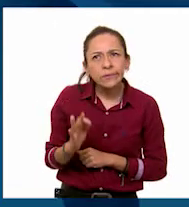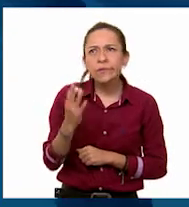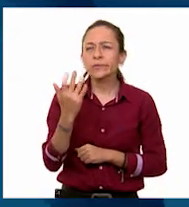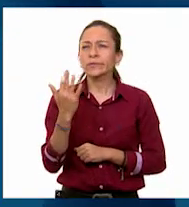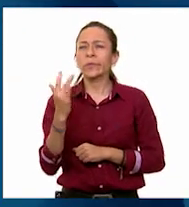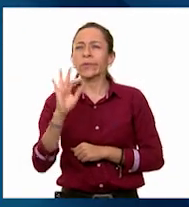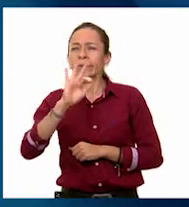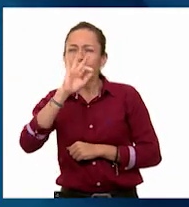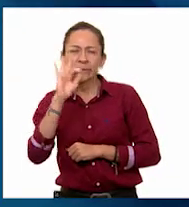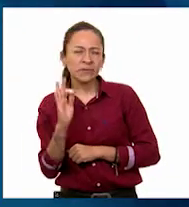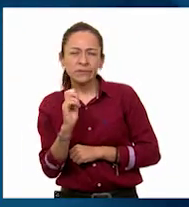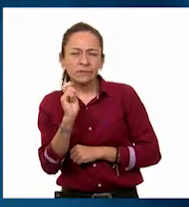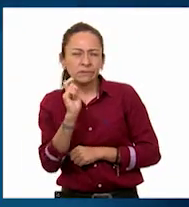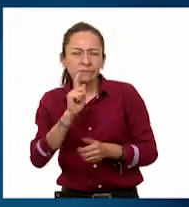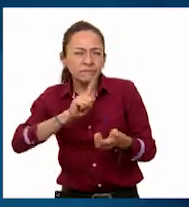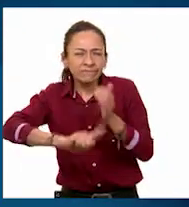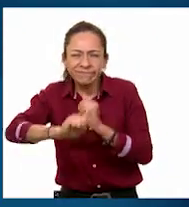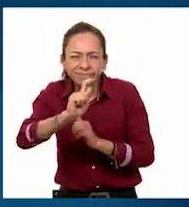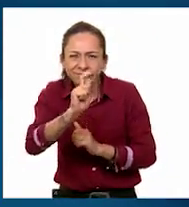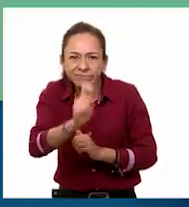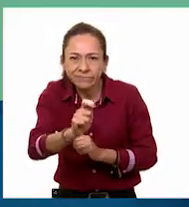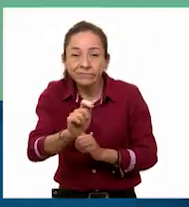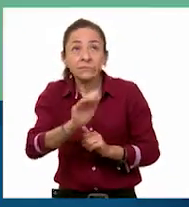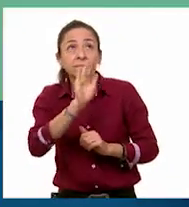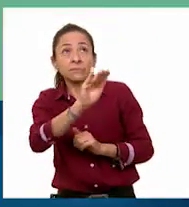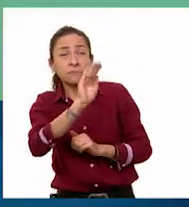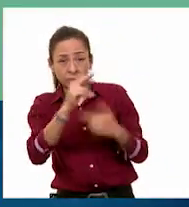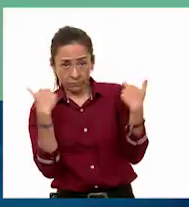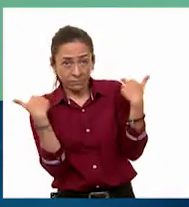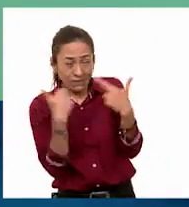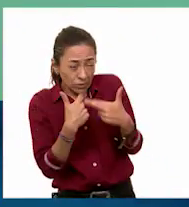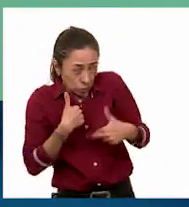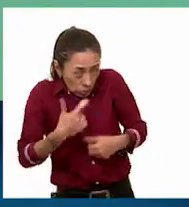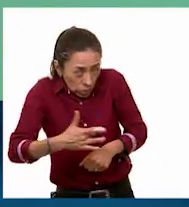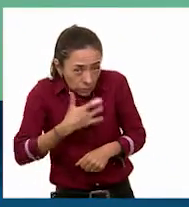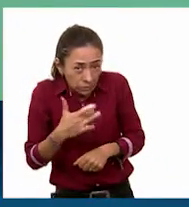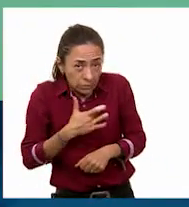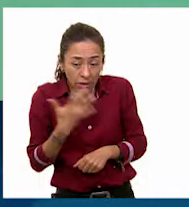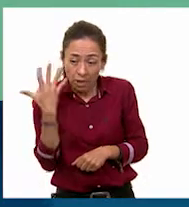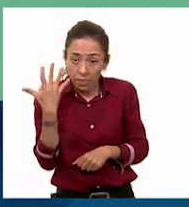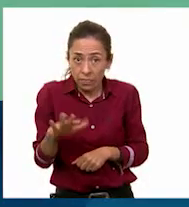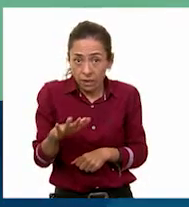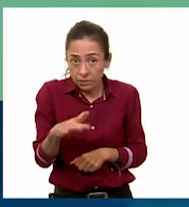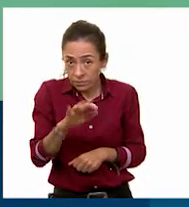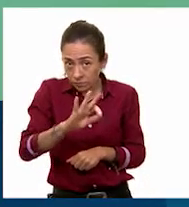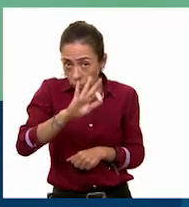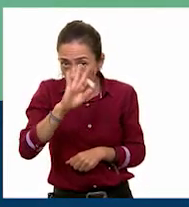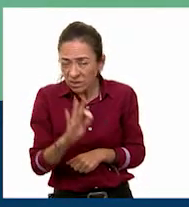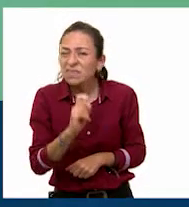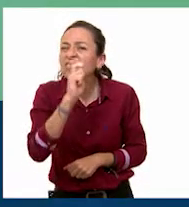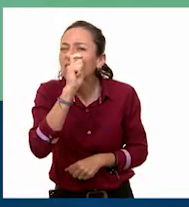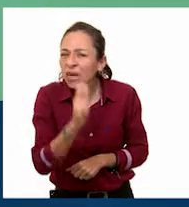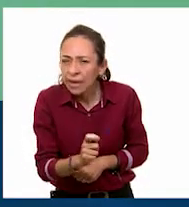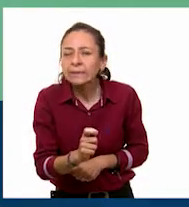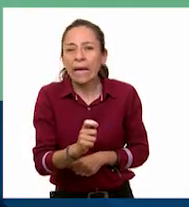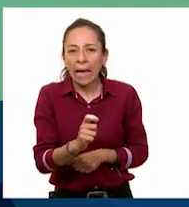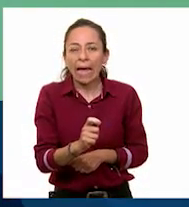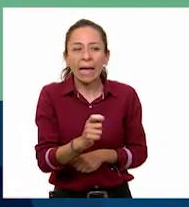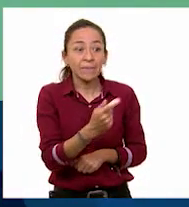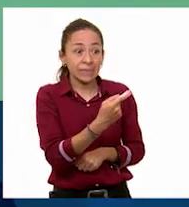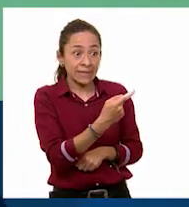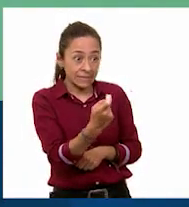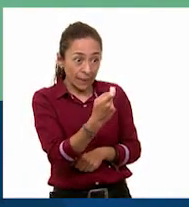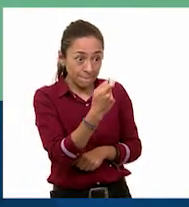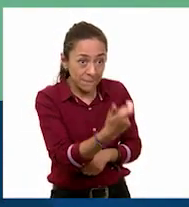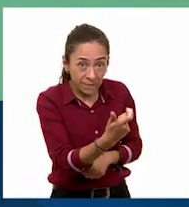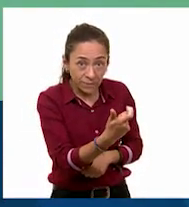Ah, maestro, mire, yo creo que el de 10% significa que por cada 100 pesos de